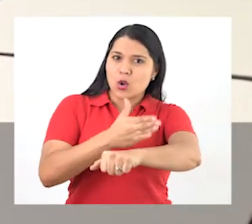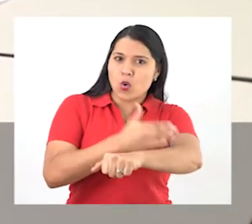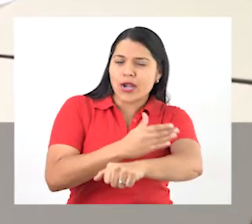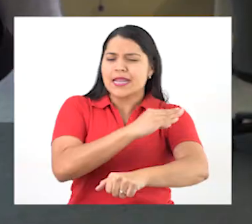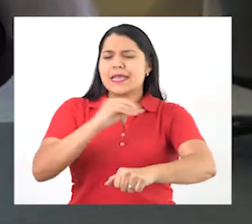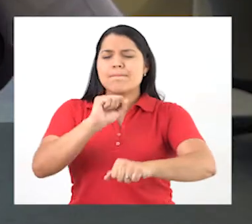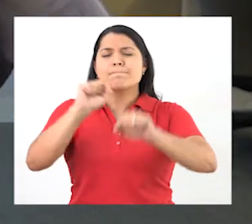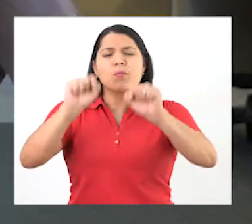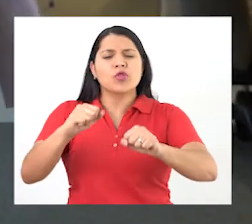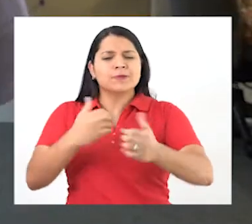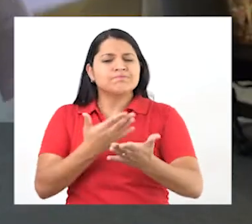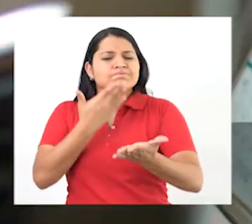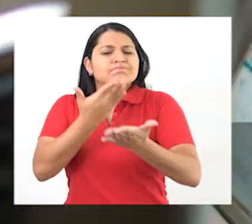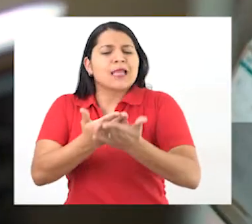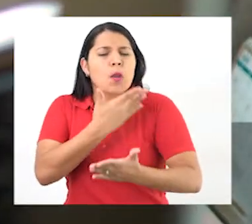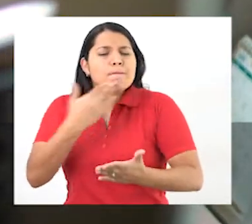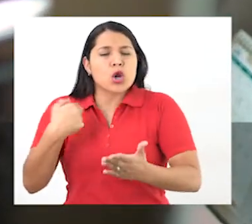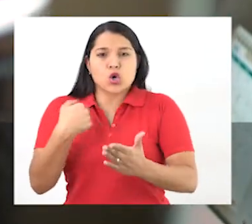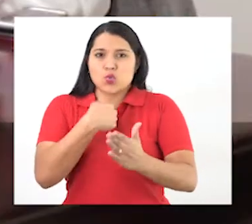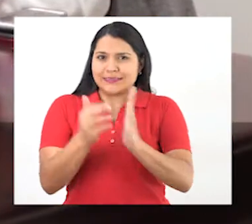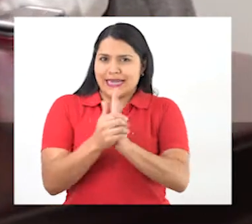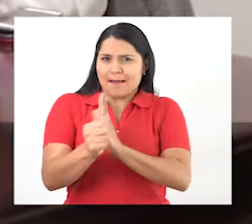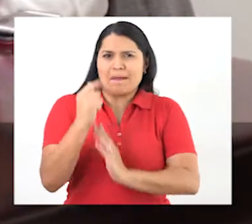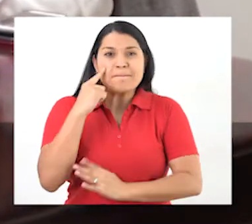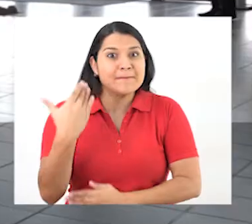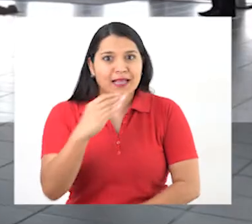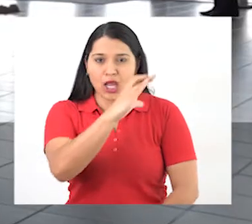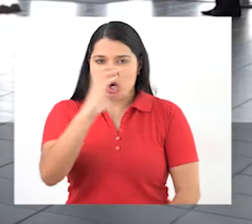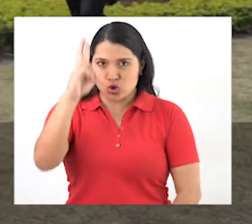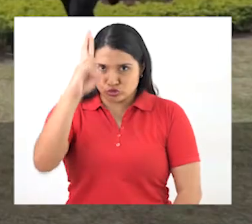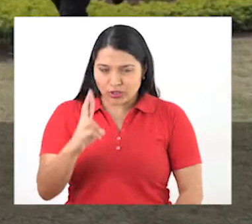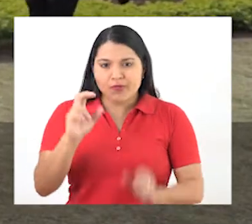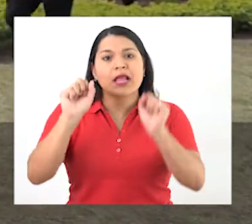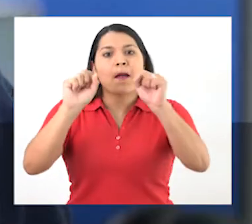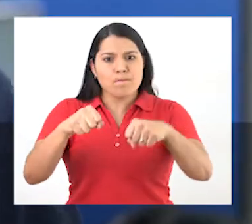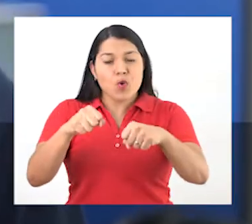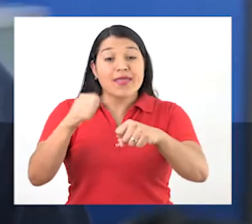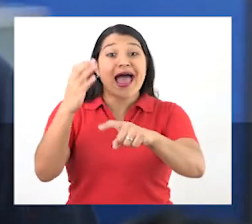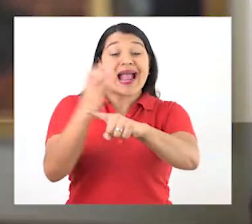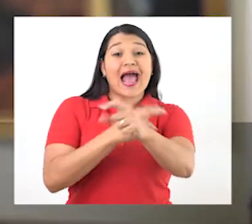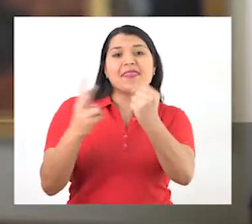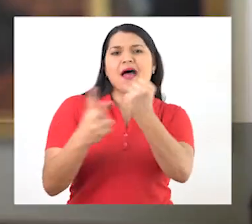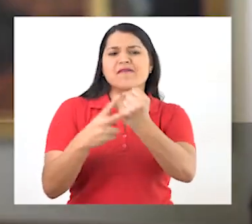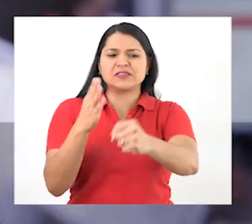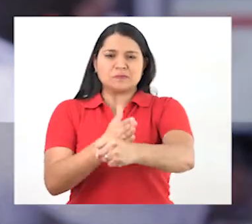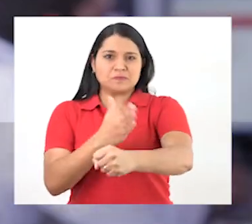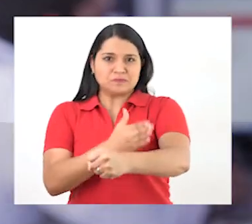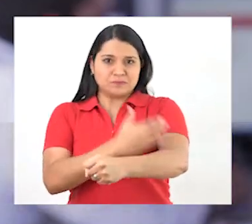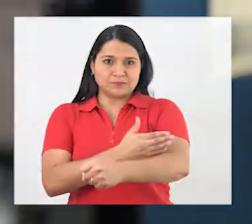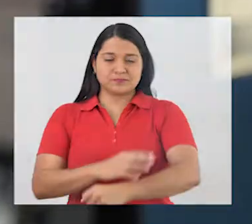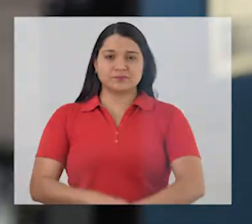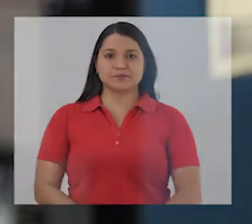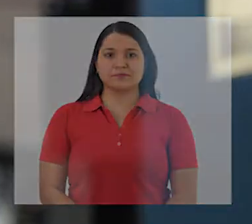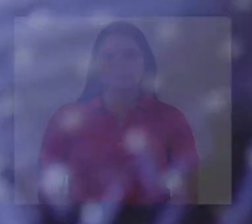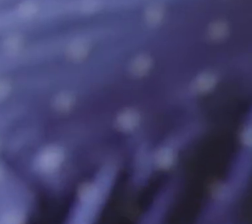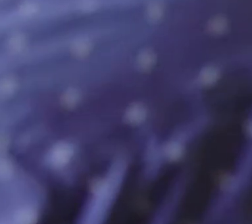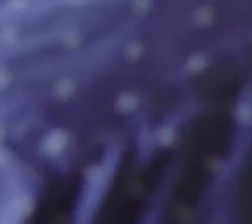y aportar lo mejor de nuestras capacidades para que Costa Rica esté cada día mejor.